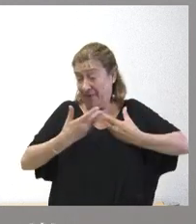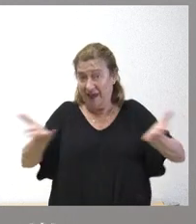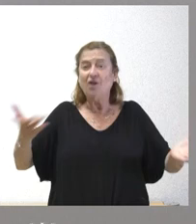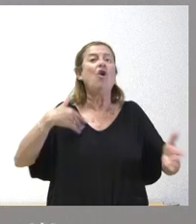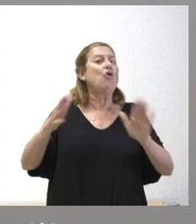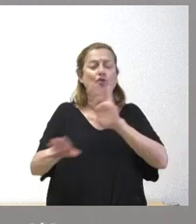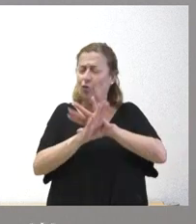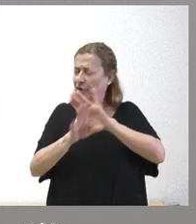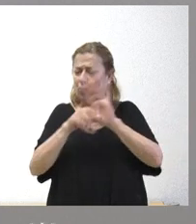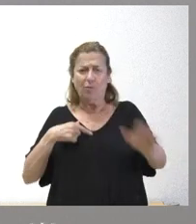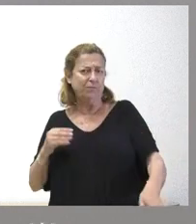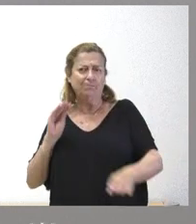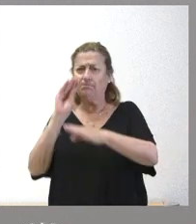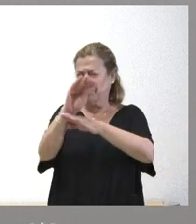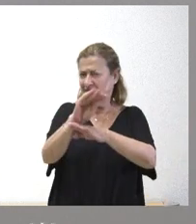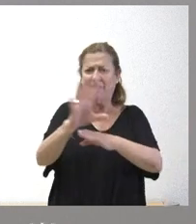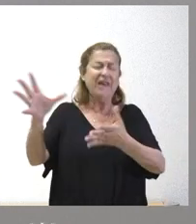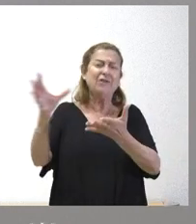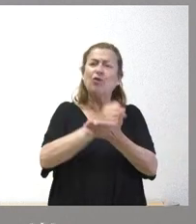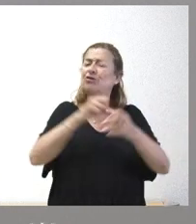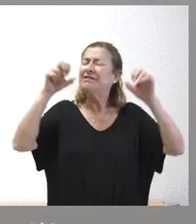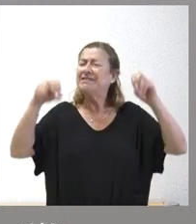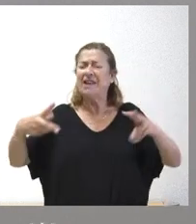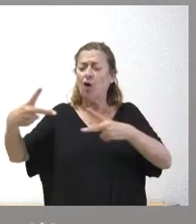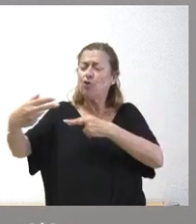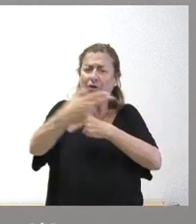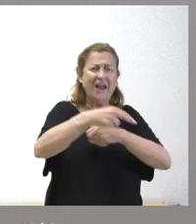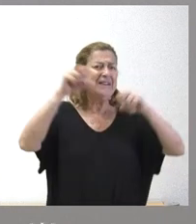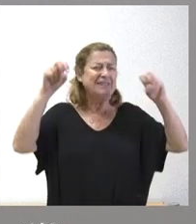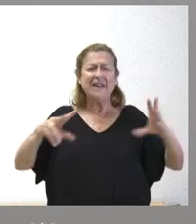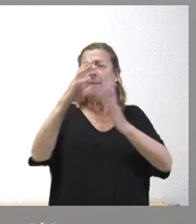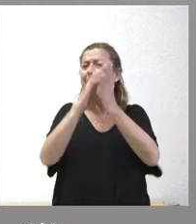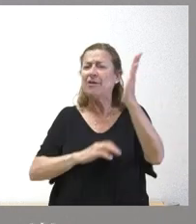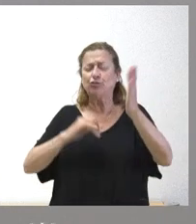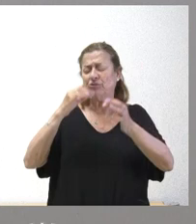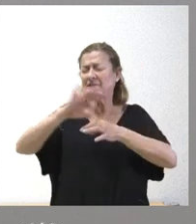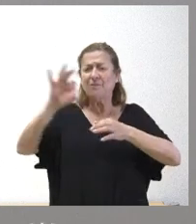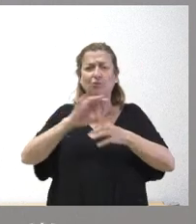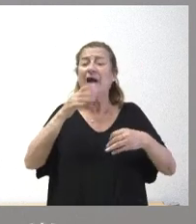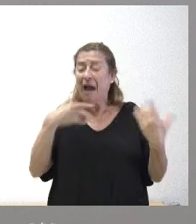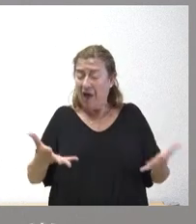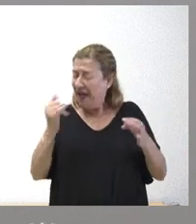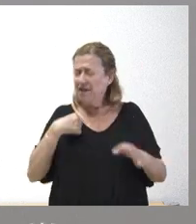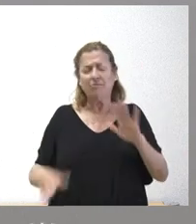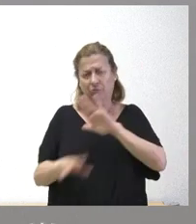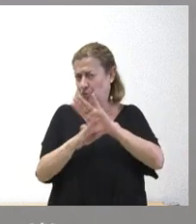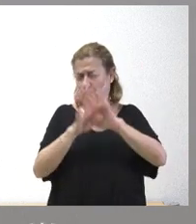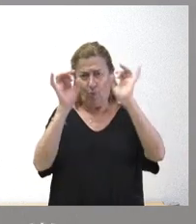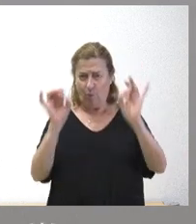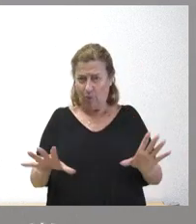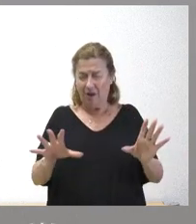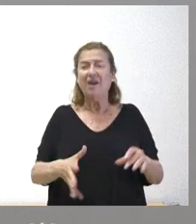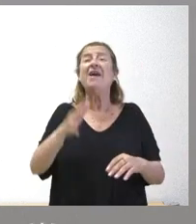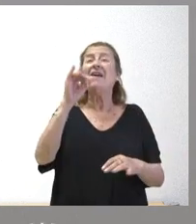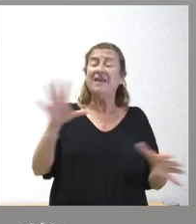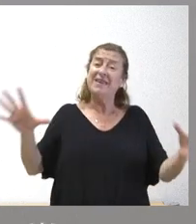íntegramente sin ningún recorte sin ninguna disminución del servicio las que tenemos actualmente y en